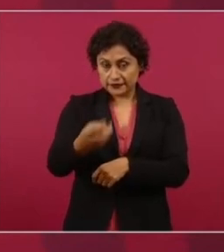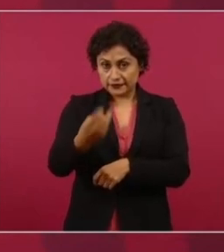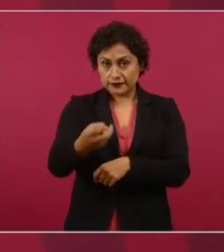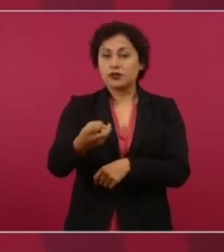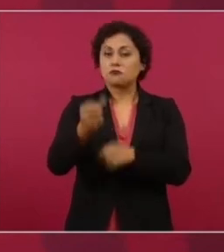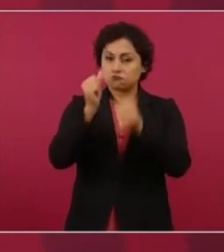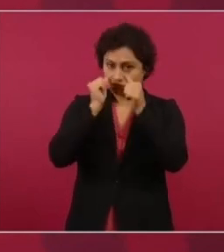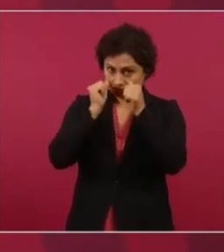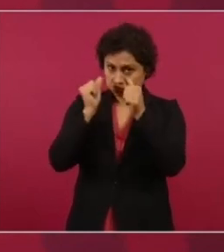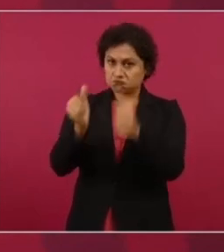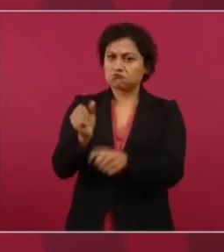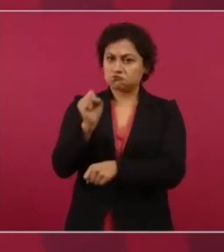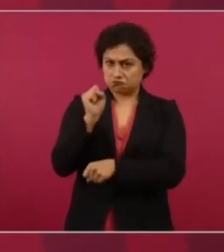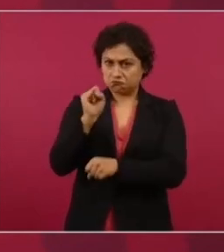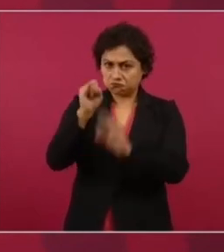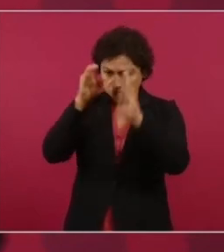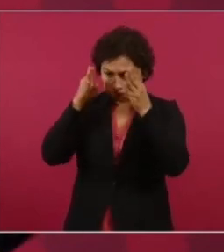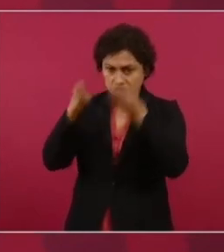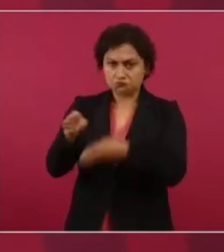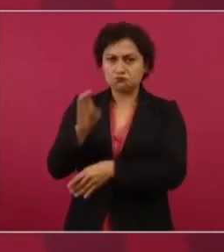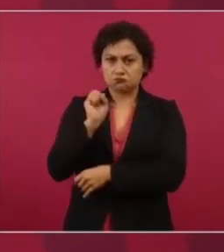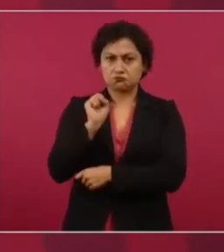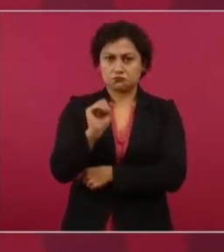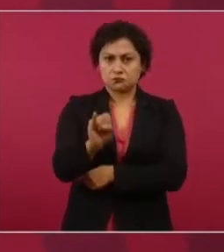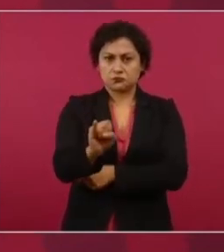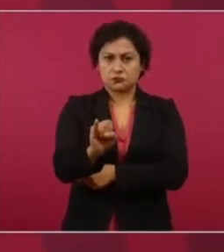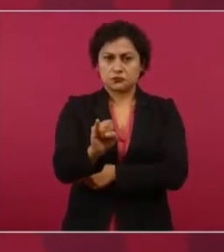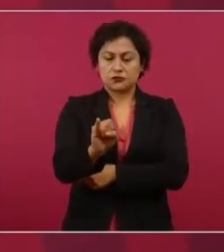atendiendo de manera especial pero